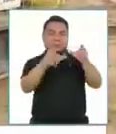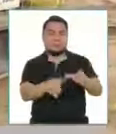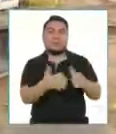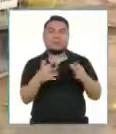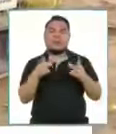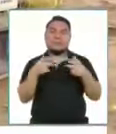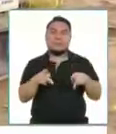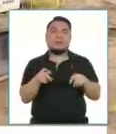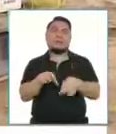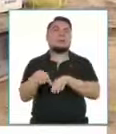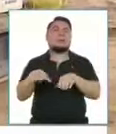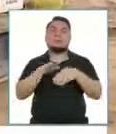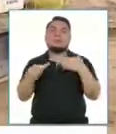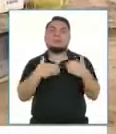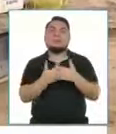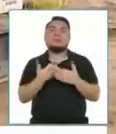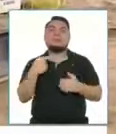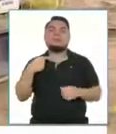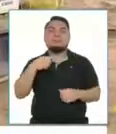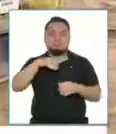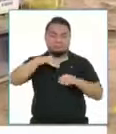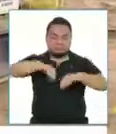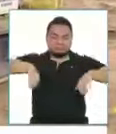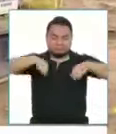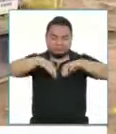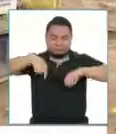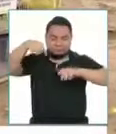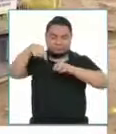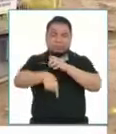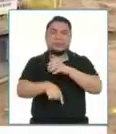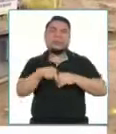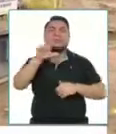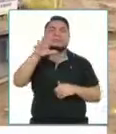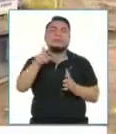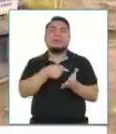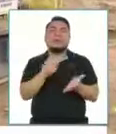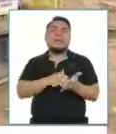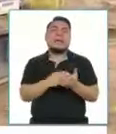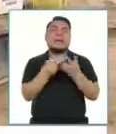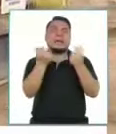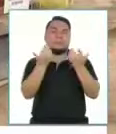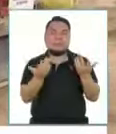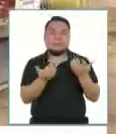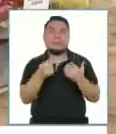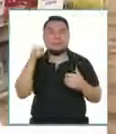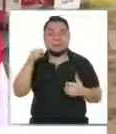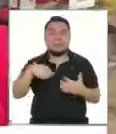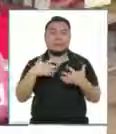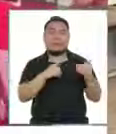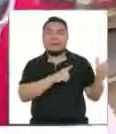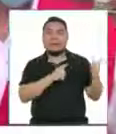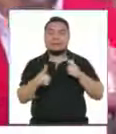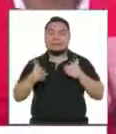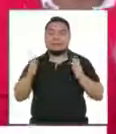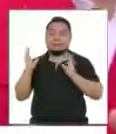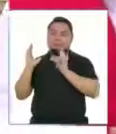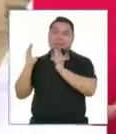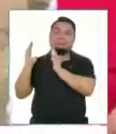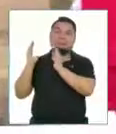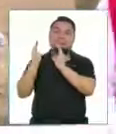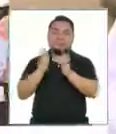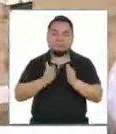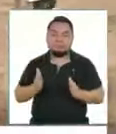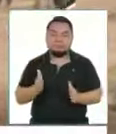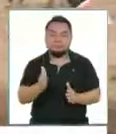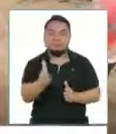permitir prácticamente hacer una excavación cinco veces más rápida. Entonces, para ello, tenemos que tener listas las estaciones por donde va a